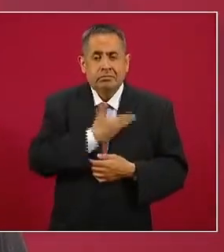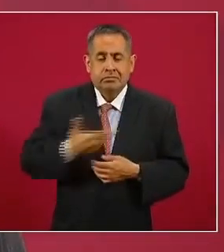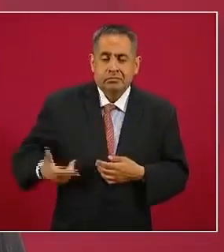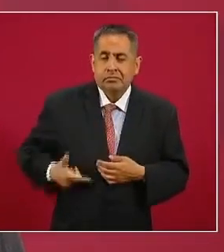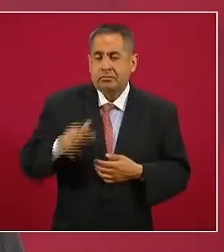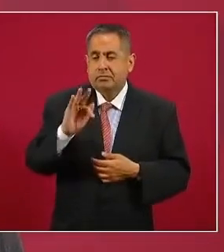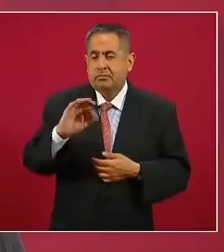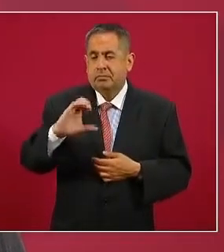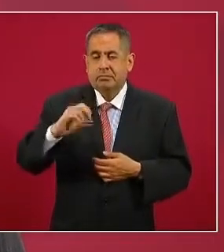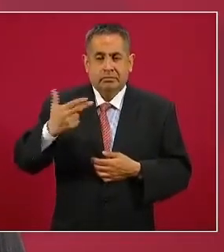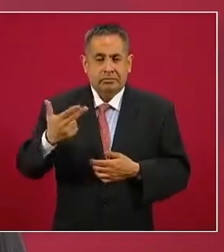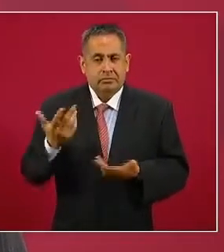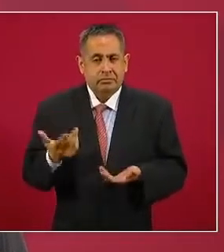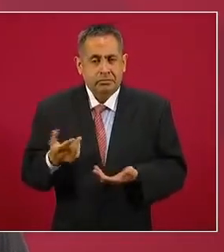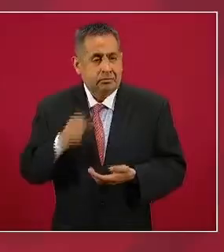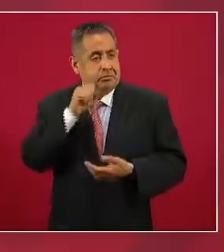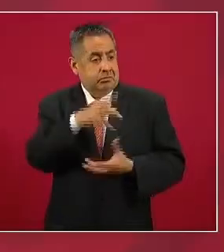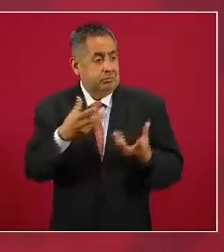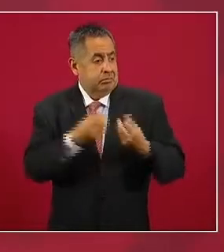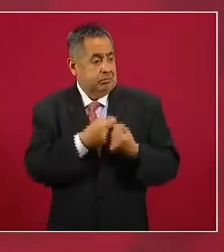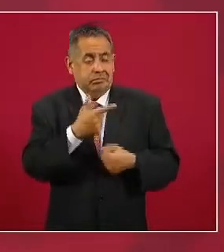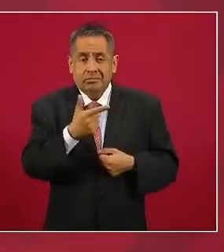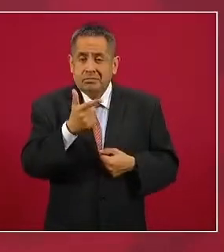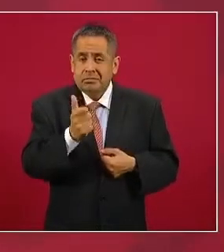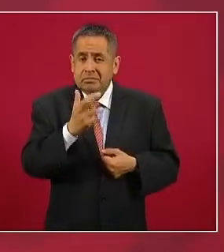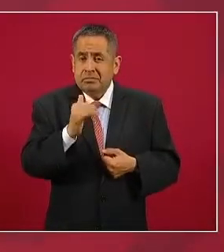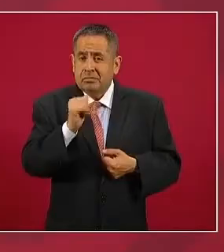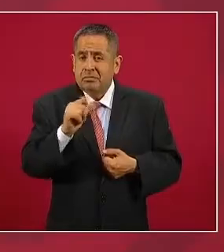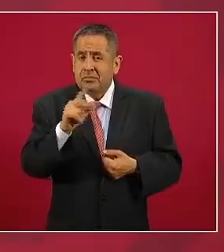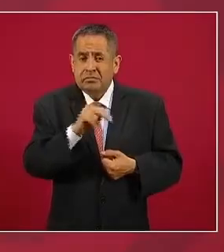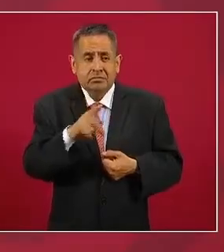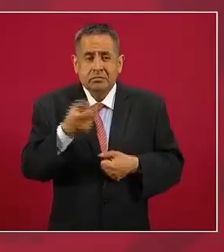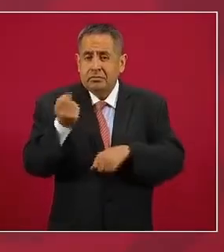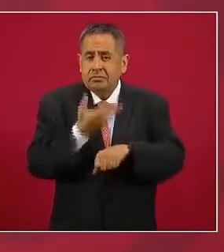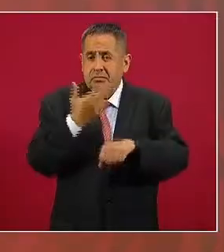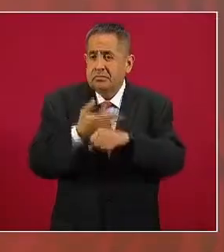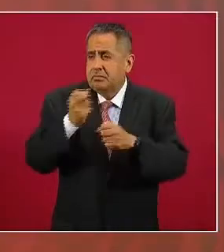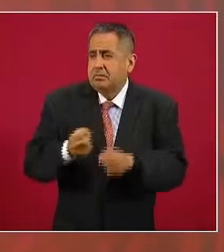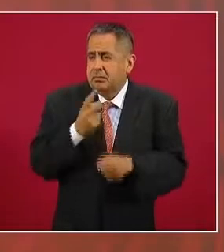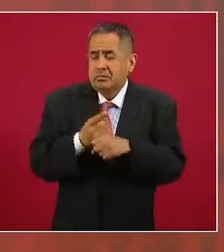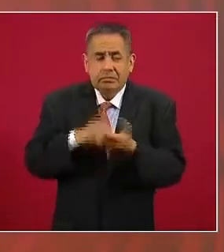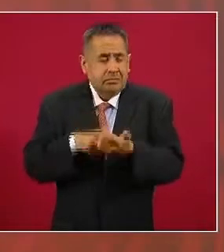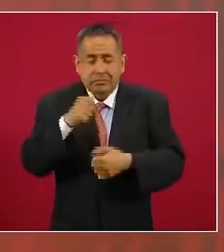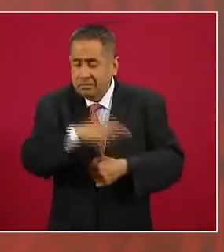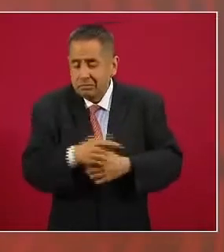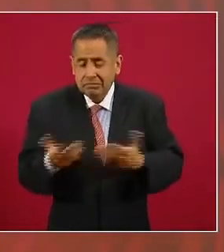teniendo a García Luna de secretario de seguridad